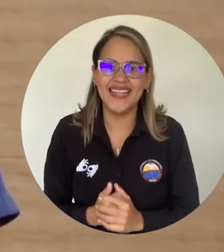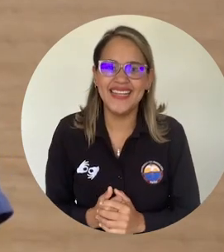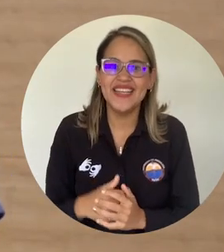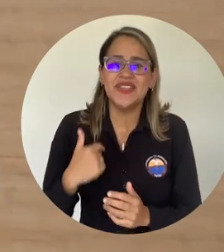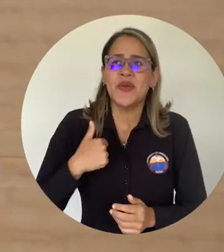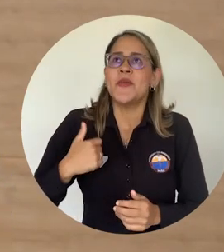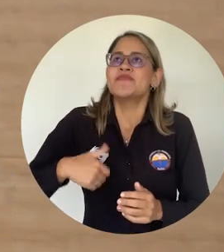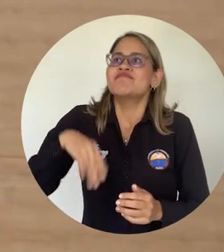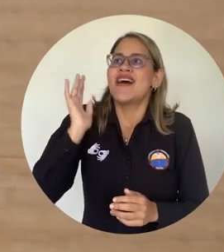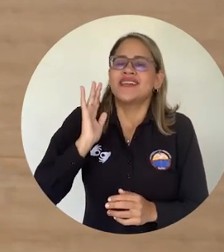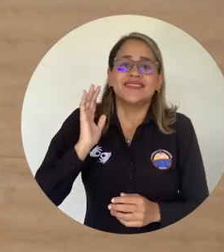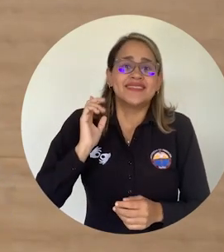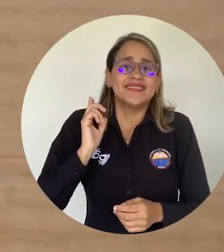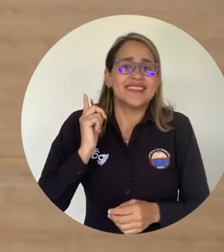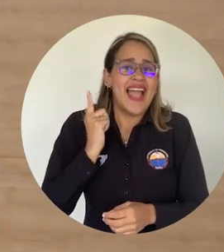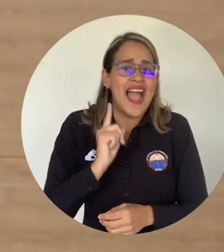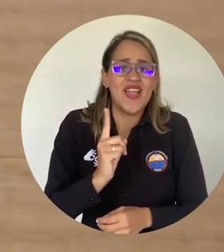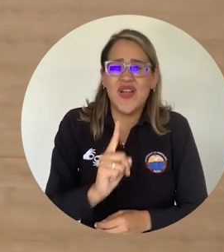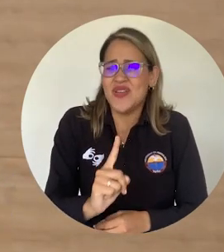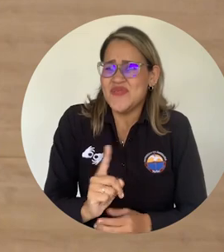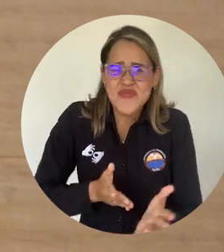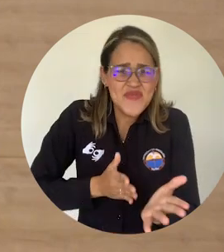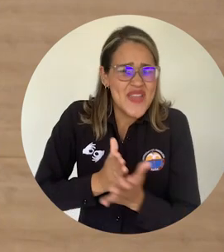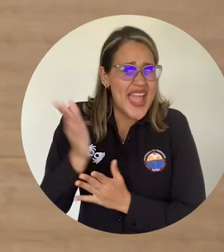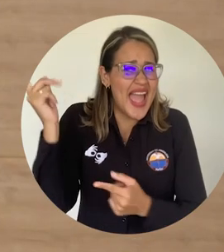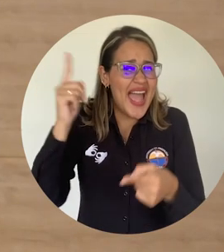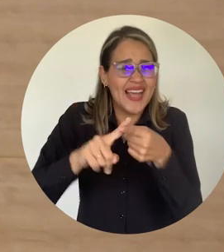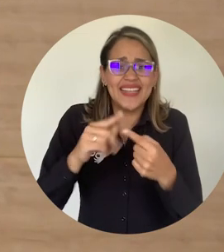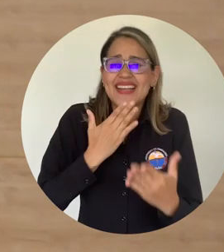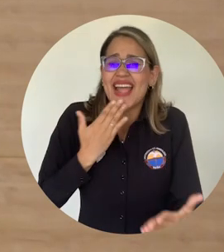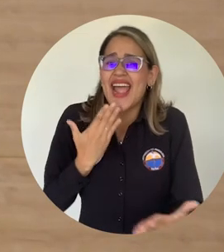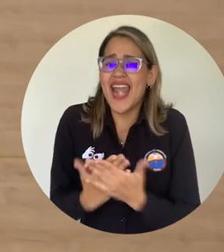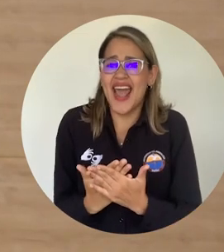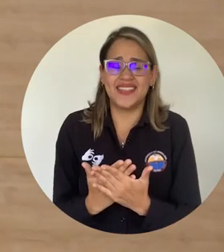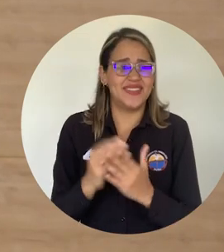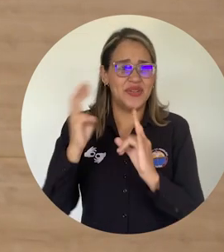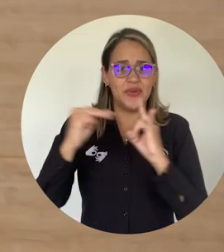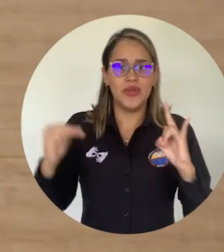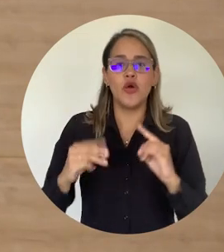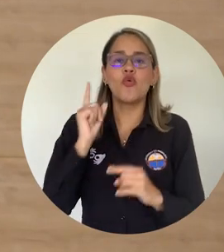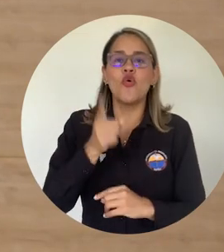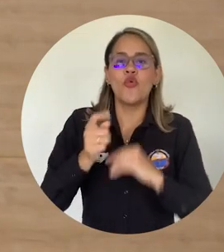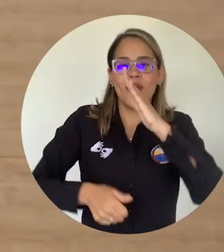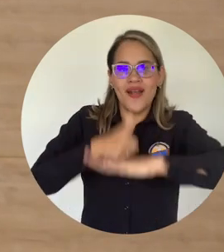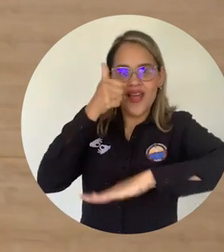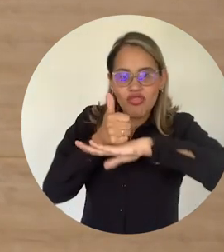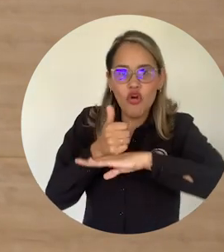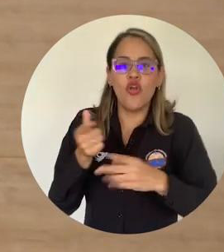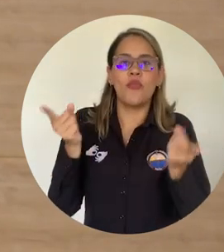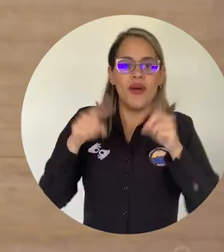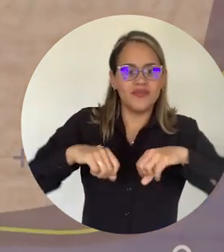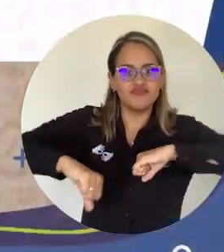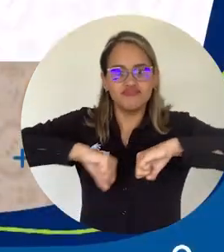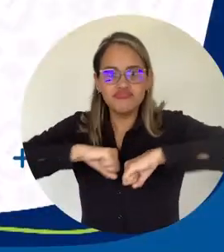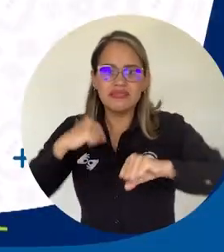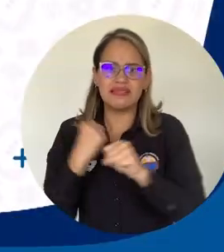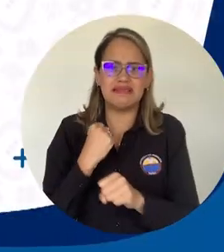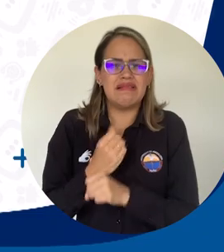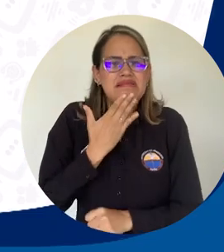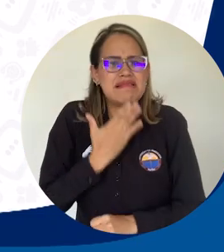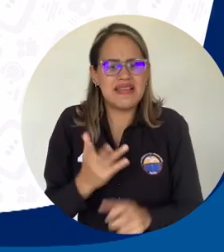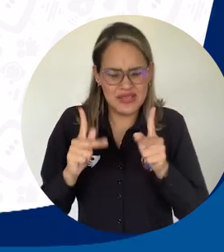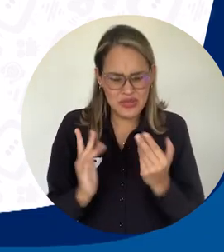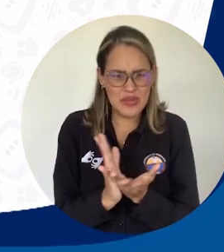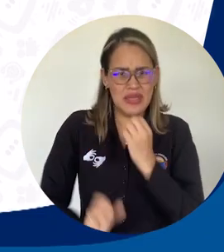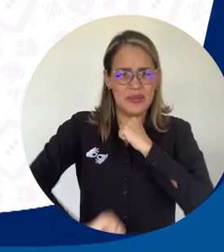agradecida con la universidad por todo lo que el rector y pues dentro de la gestión que se hace se le brinda pues a los estudiantes.